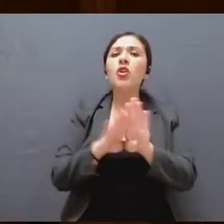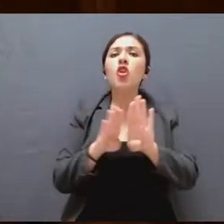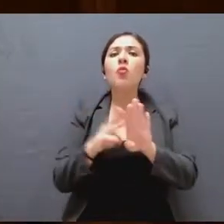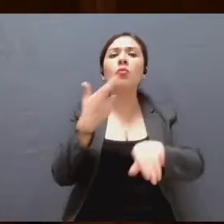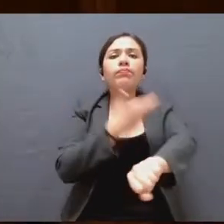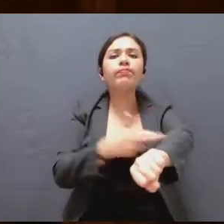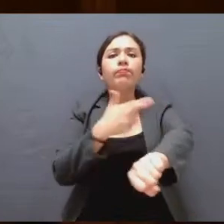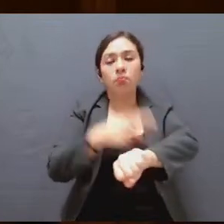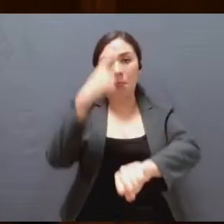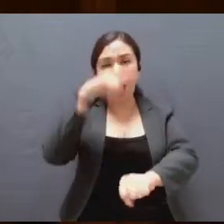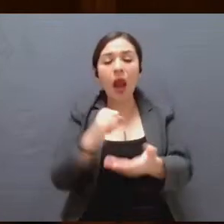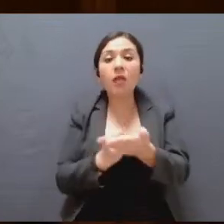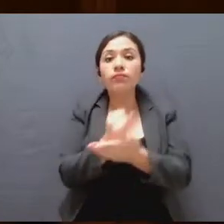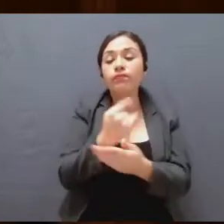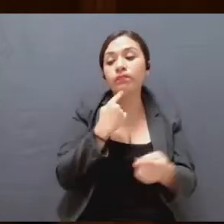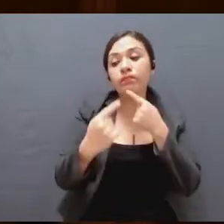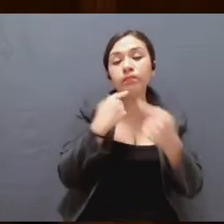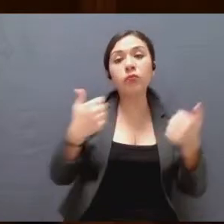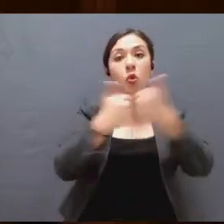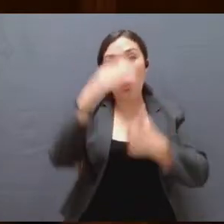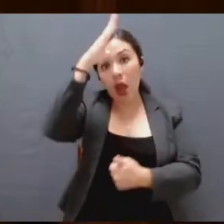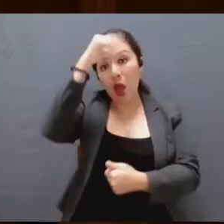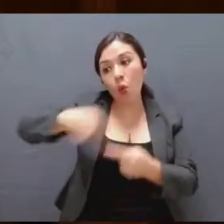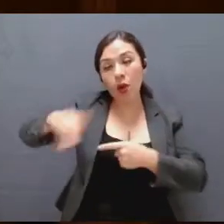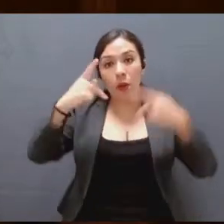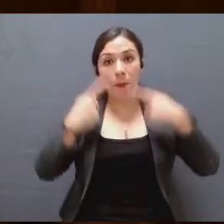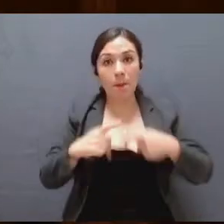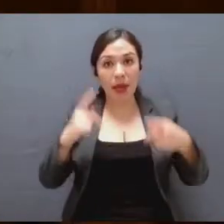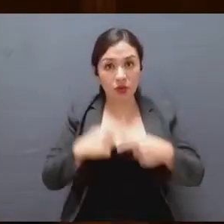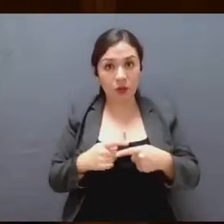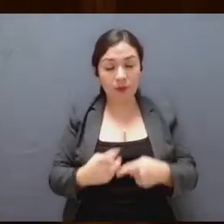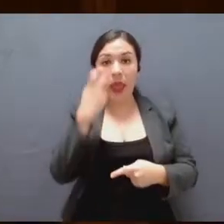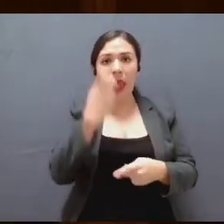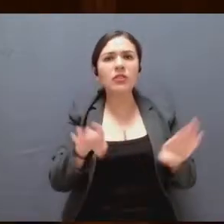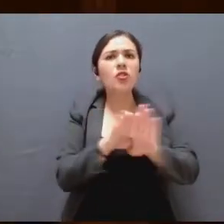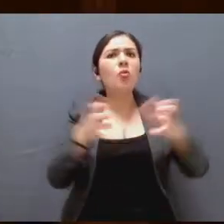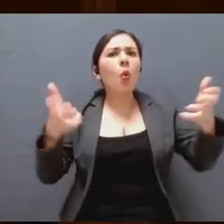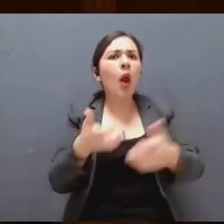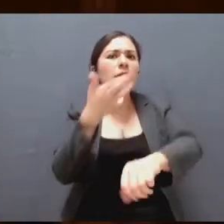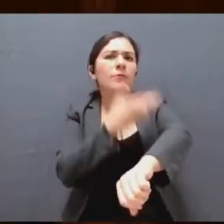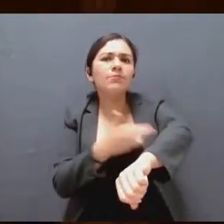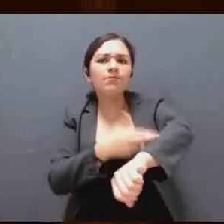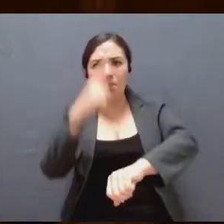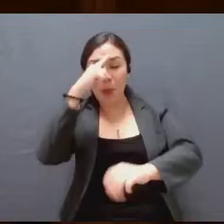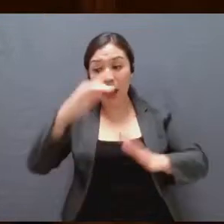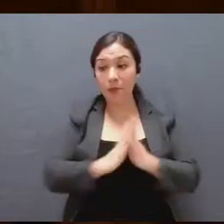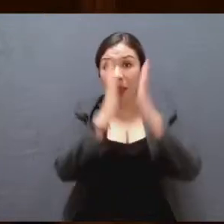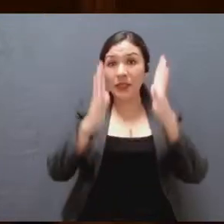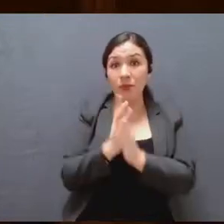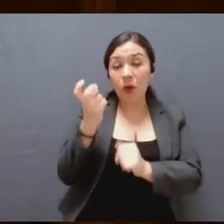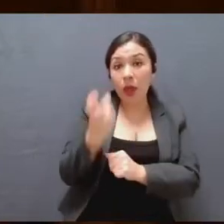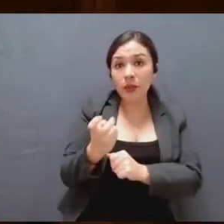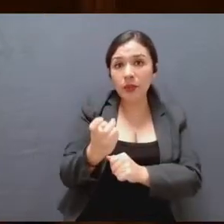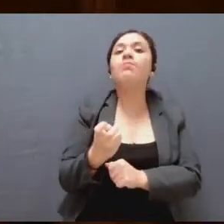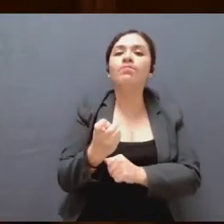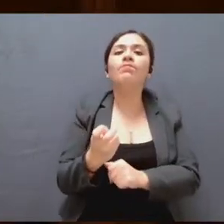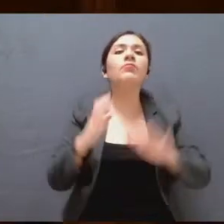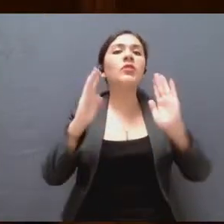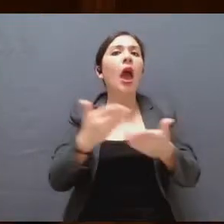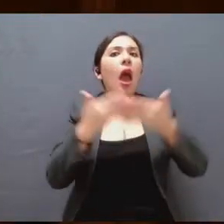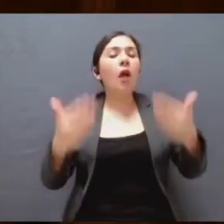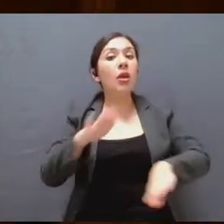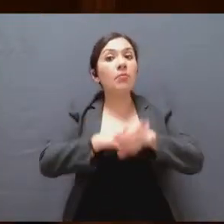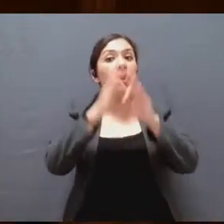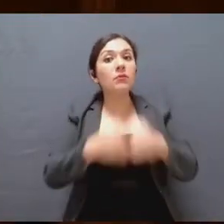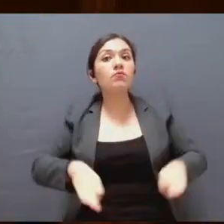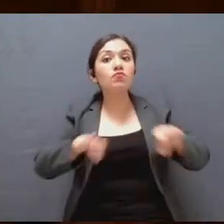legitimar decisiones públicas. El desarrollo de los instrumentos para la participación ciudadana están teniendo una gran relevancia,